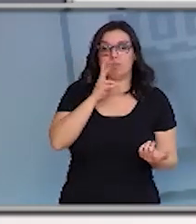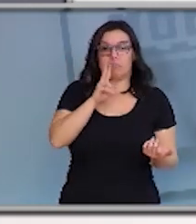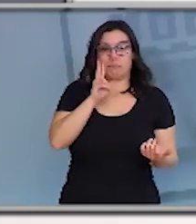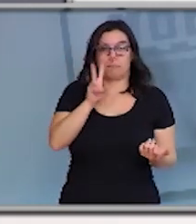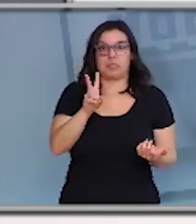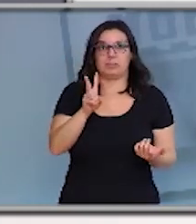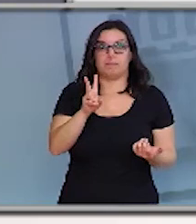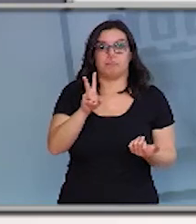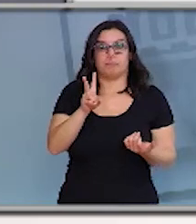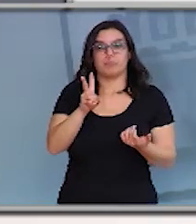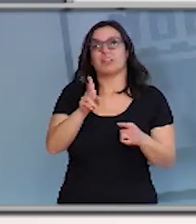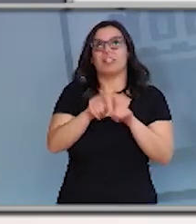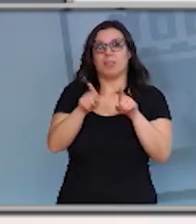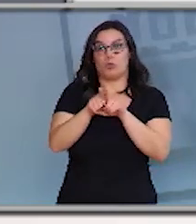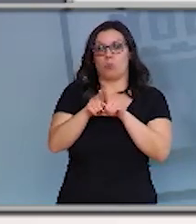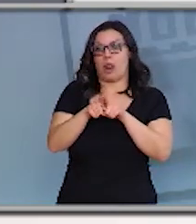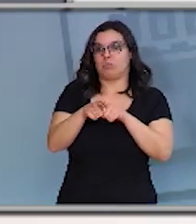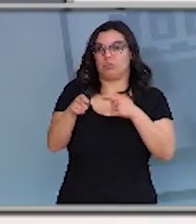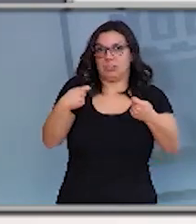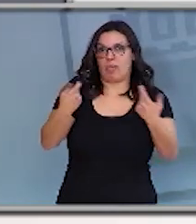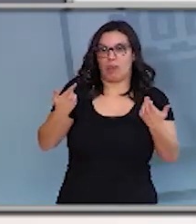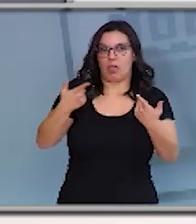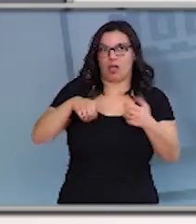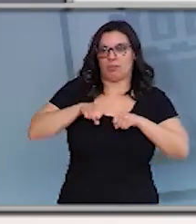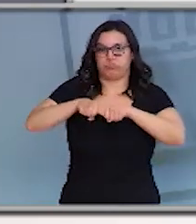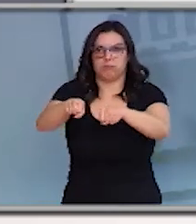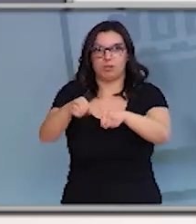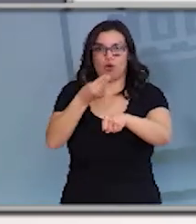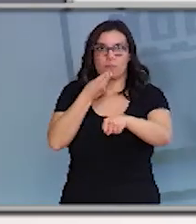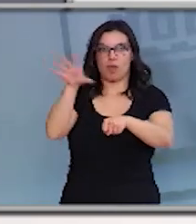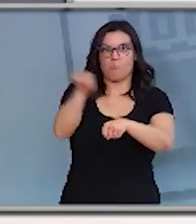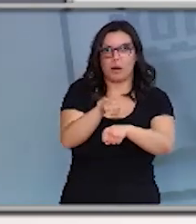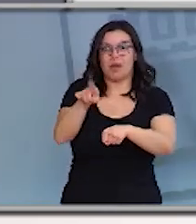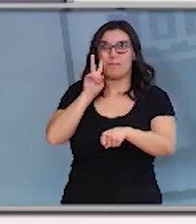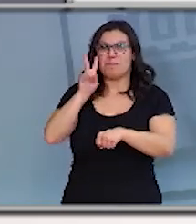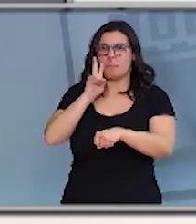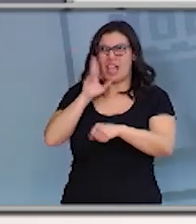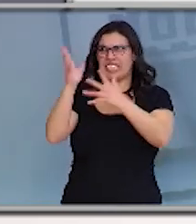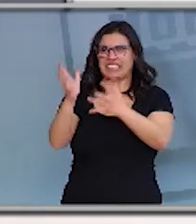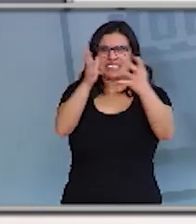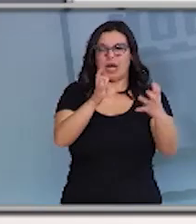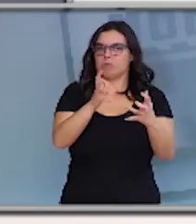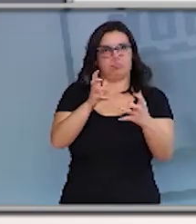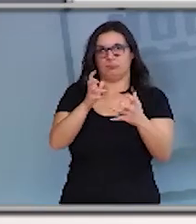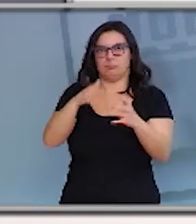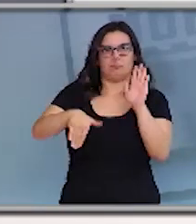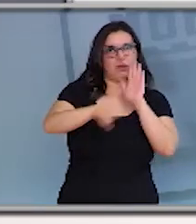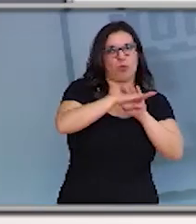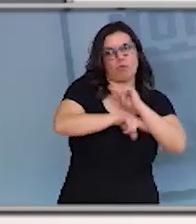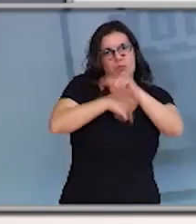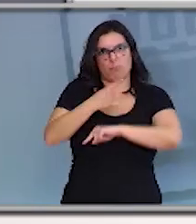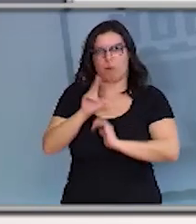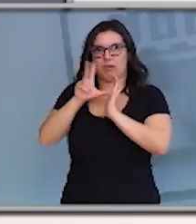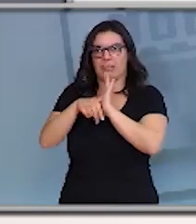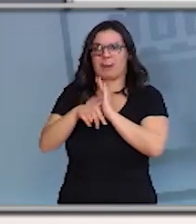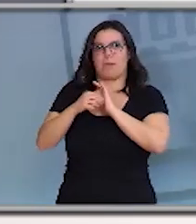en unha superficie de alimentación e vemos que hai moita gente vaiamos en outro momento. Pero tenemos que